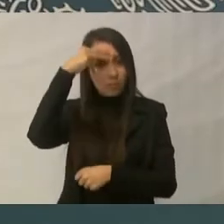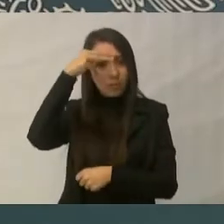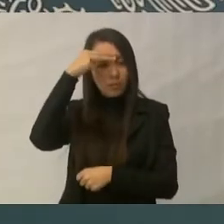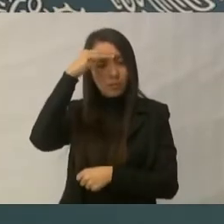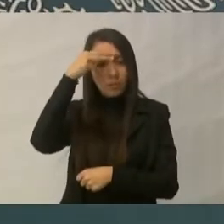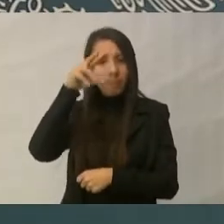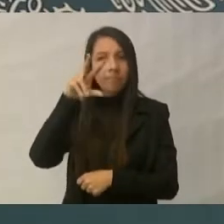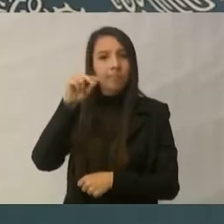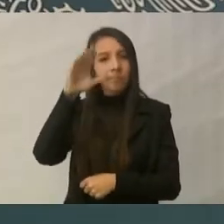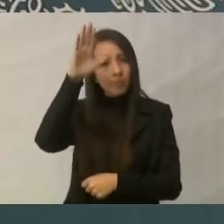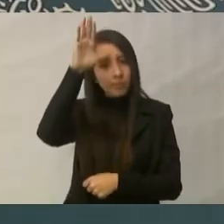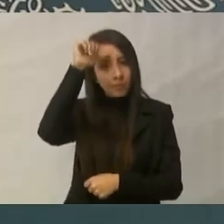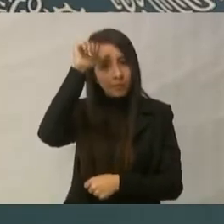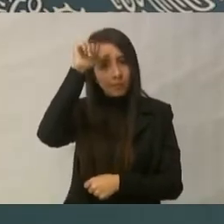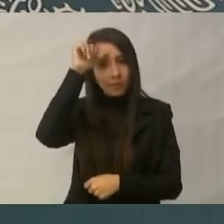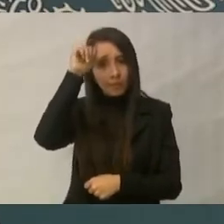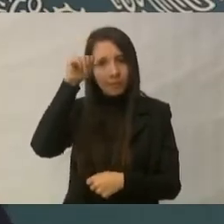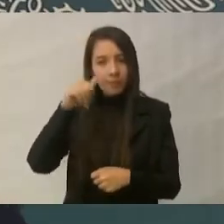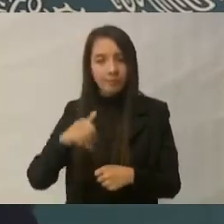por